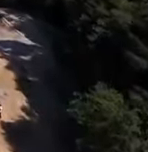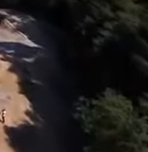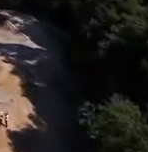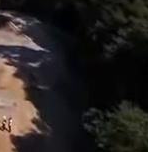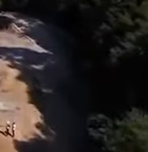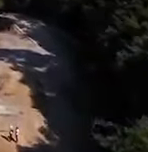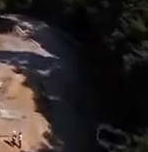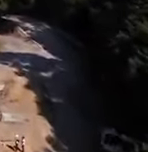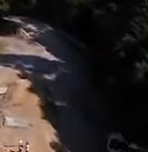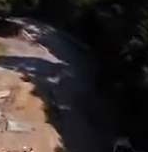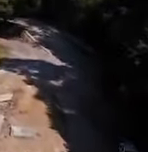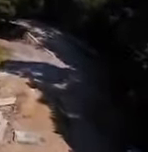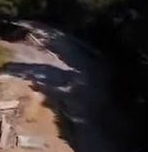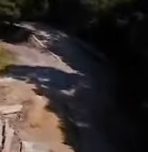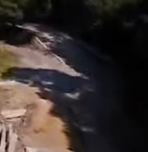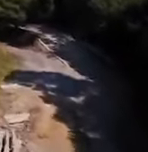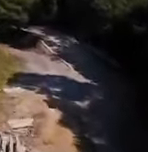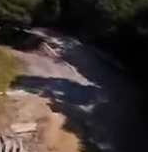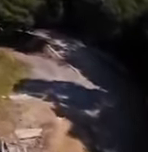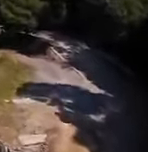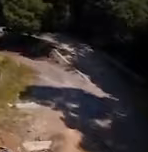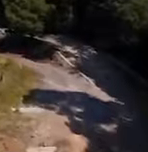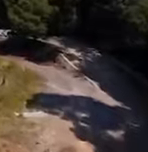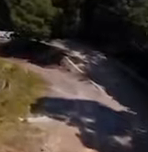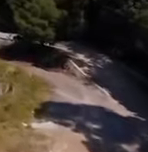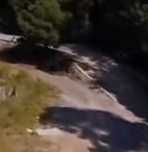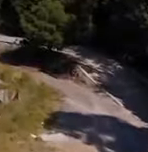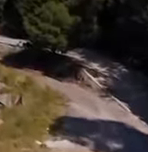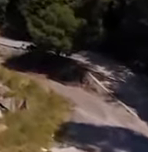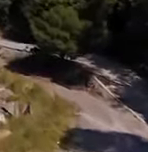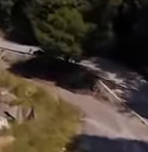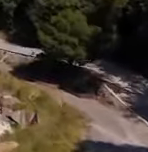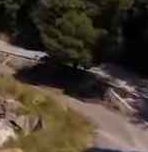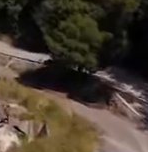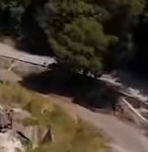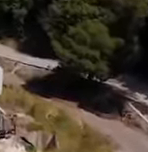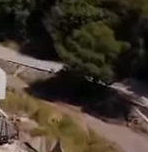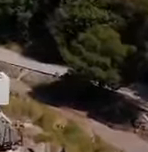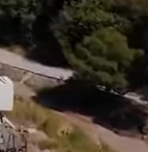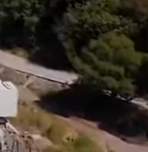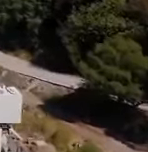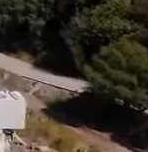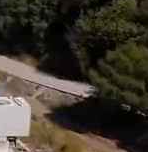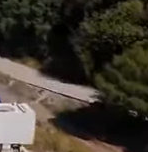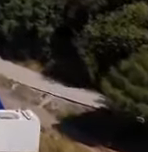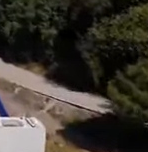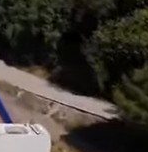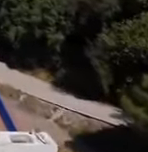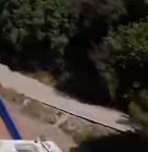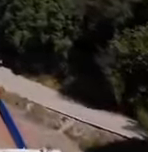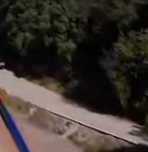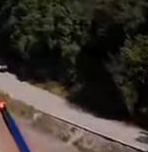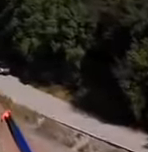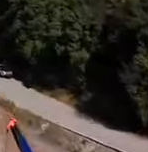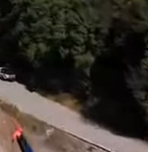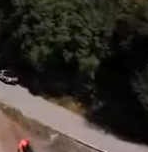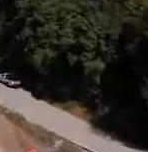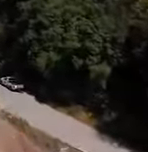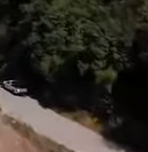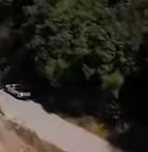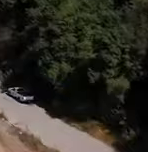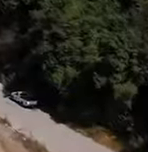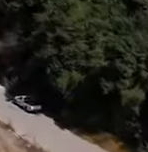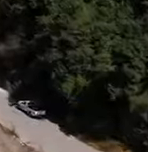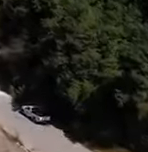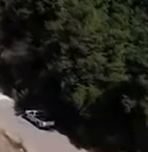la Celosía Metálica 1 para el primer cruce del tren sobre la autopista México-Toluca del Tramo 3. Posteriormente serán tensados los cables